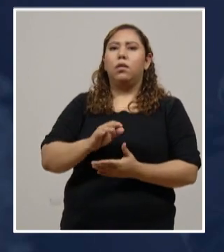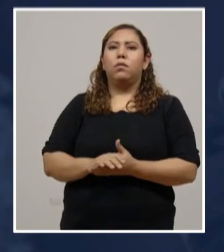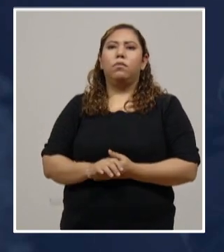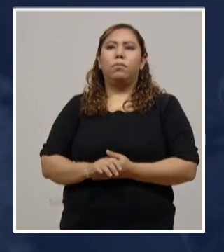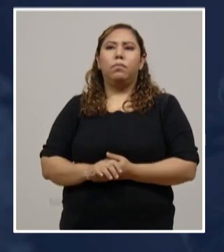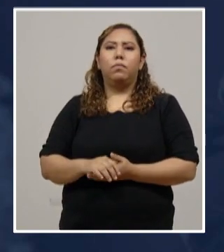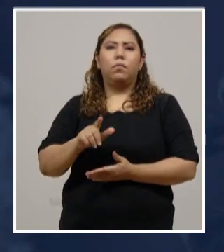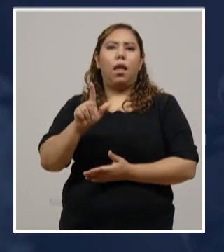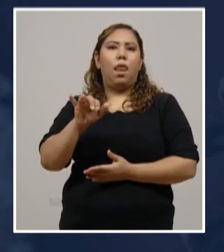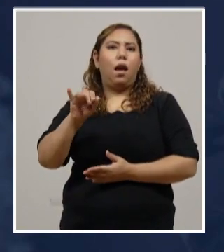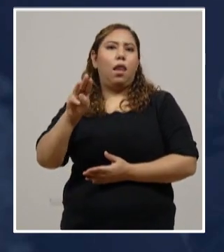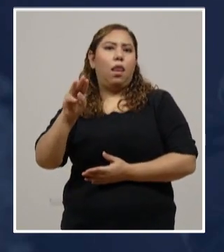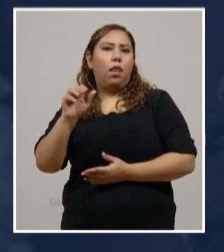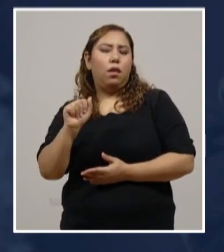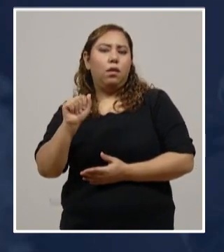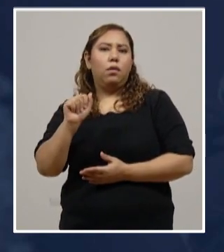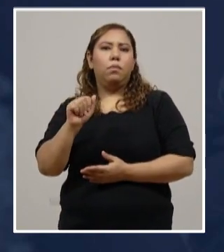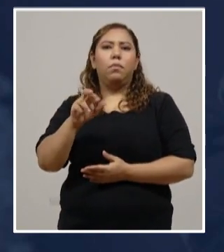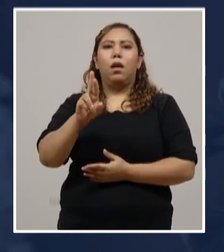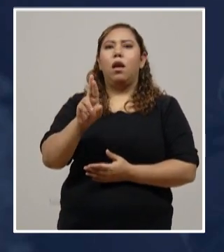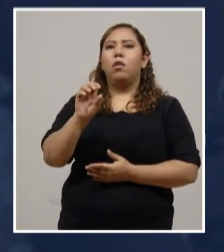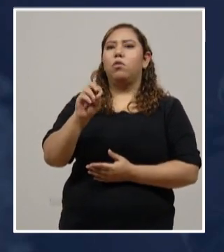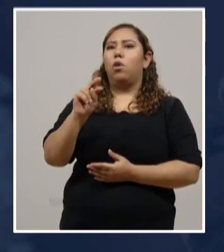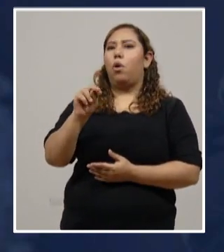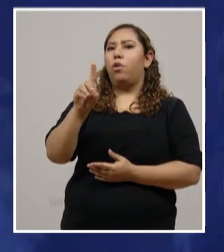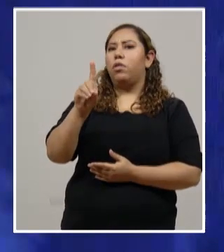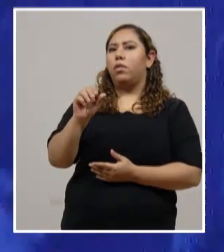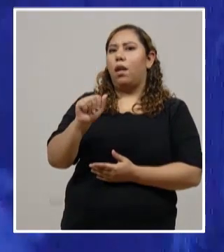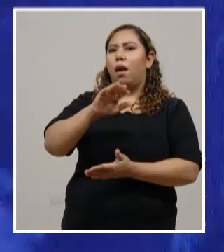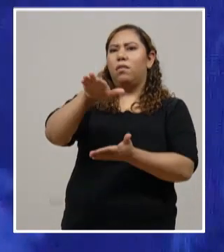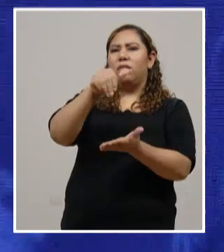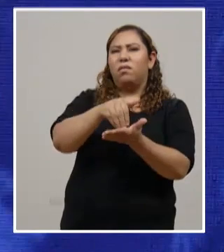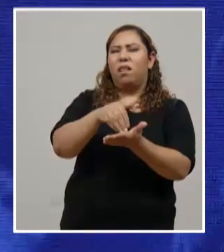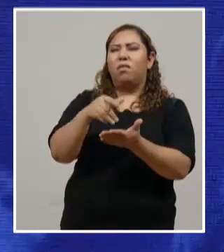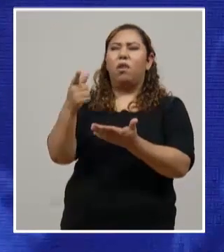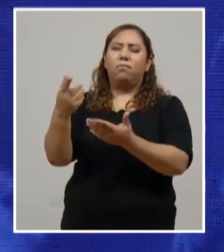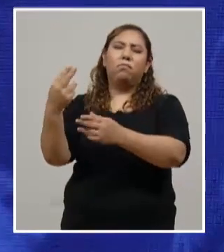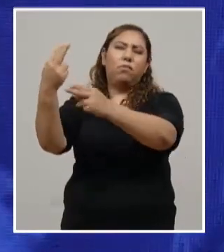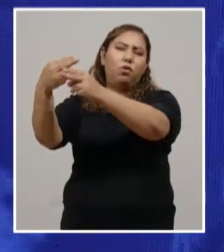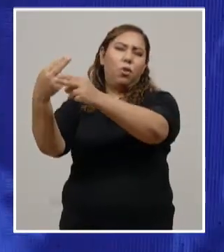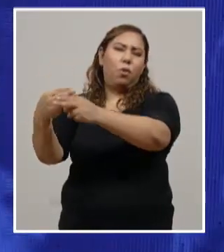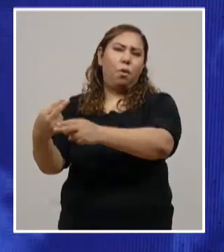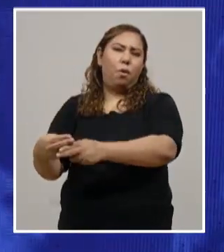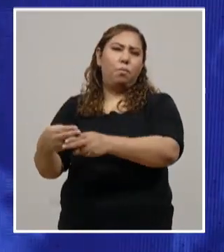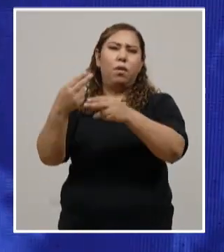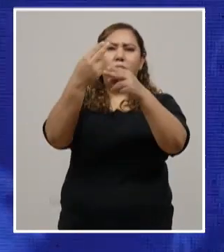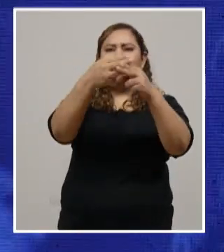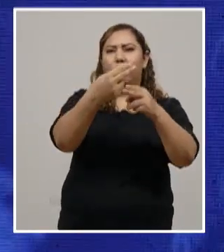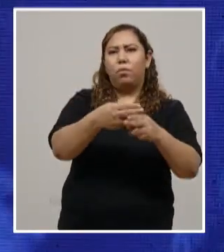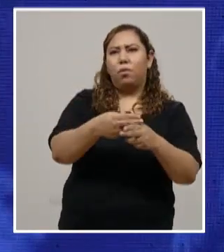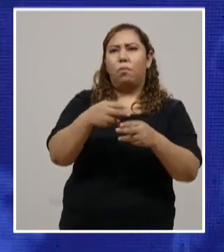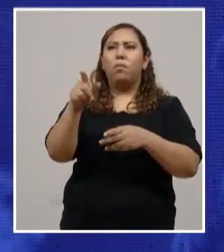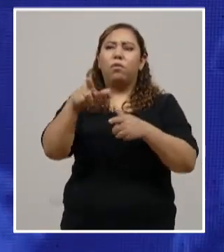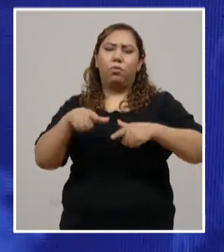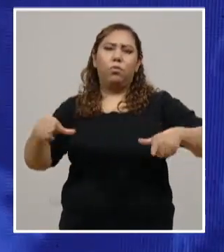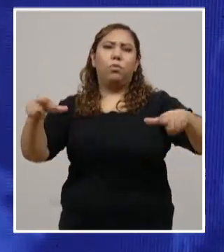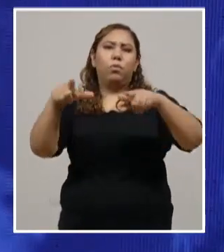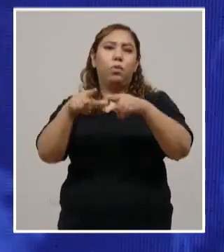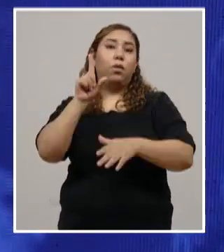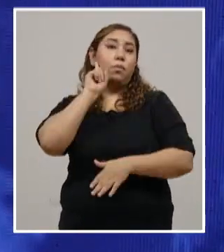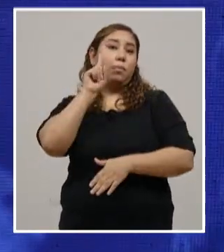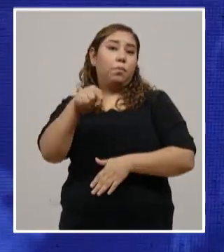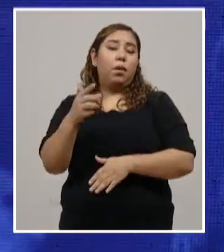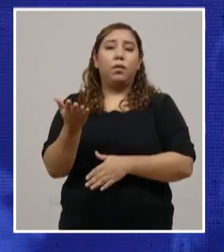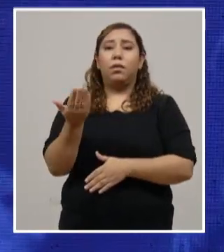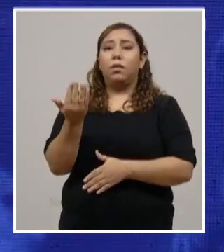Barrio La Lima y Barrio La Ronda. En todas estas comunidades, barrios y colonias del Distrito Central, mañana 15